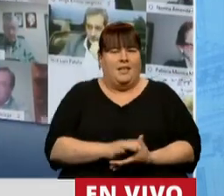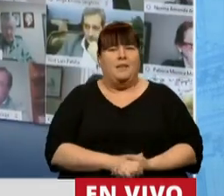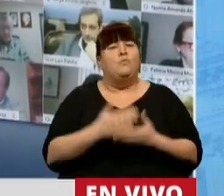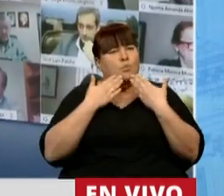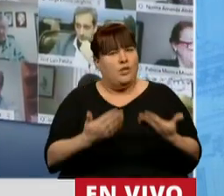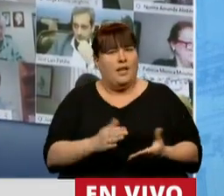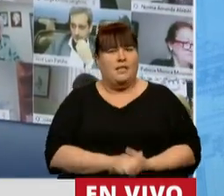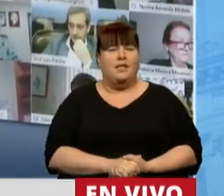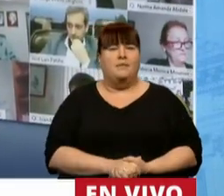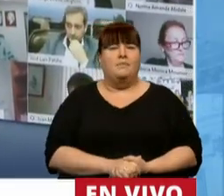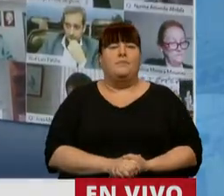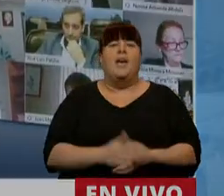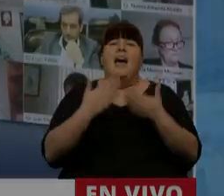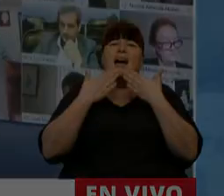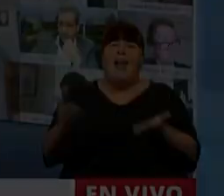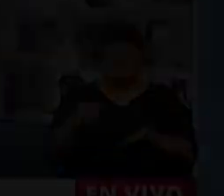Muchas gracias. Gracias, diputada.